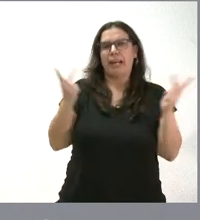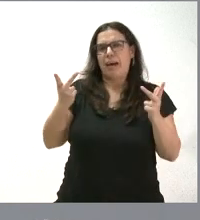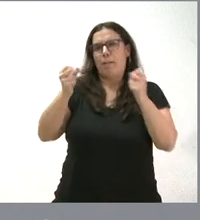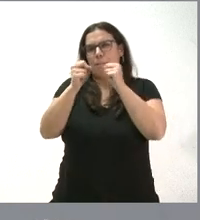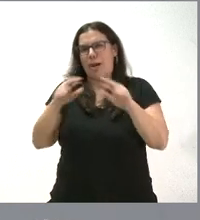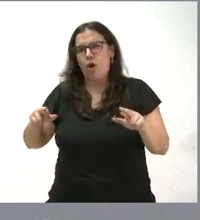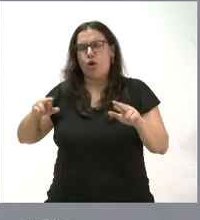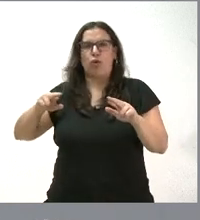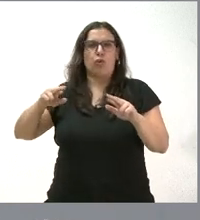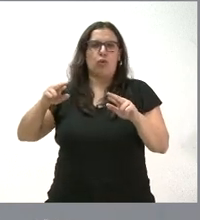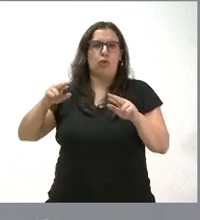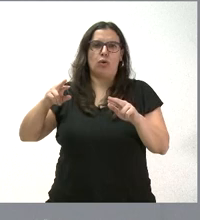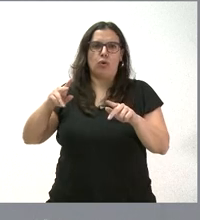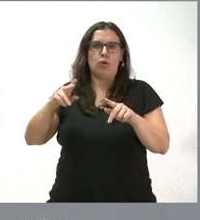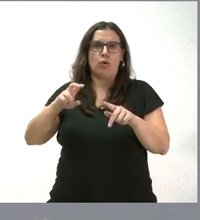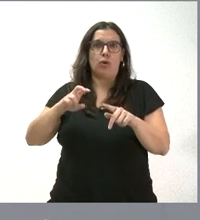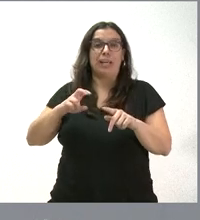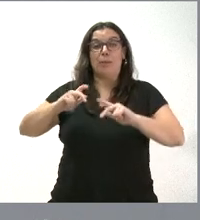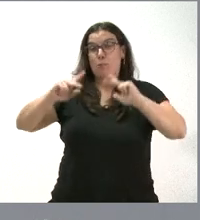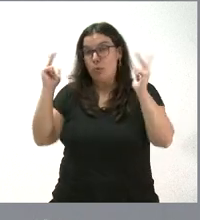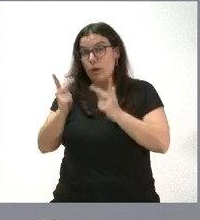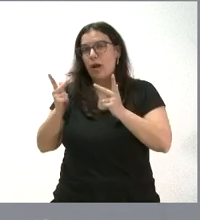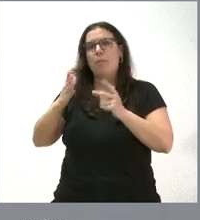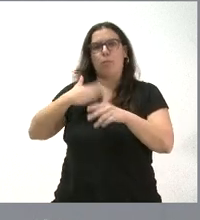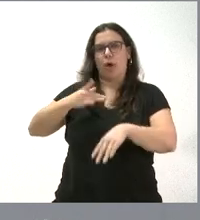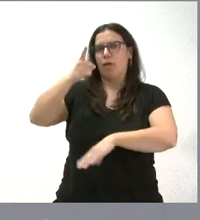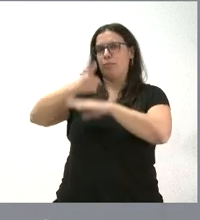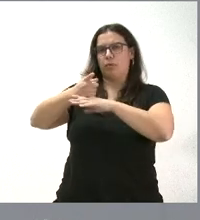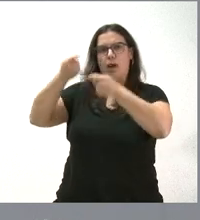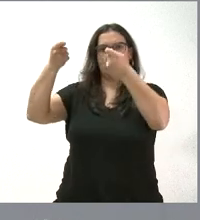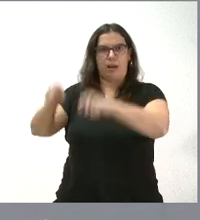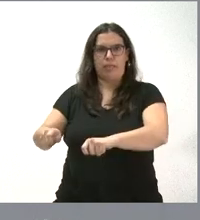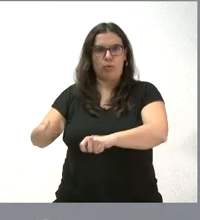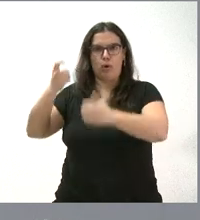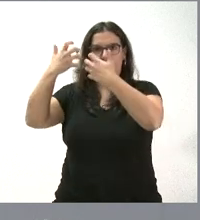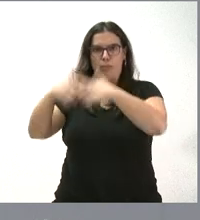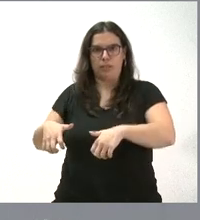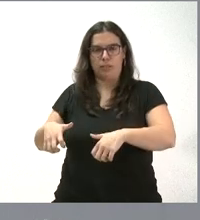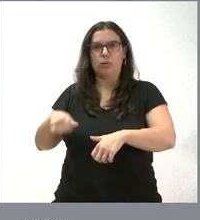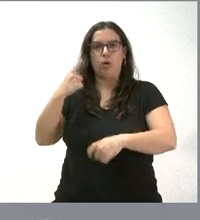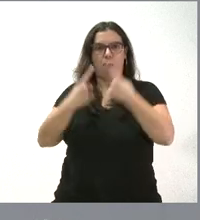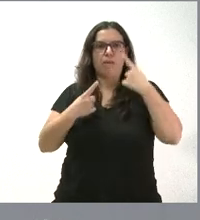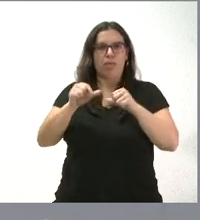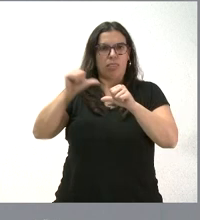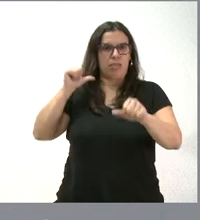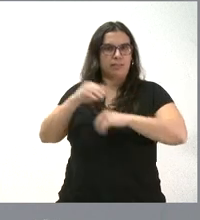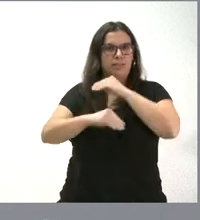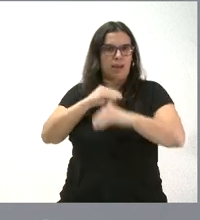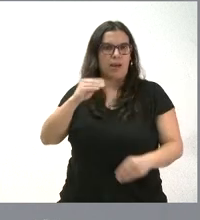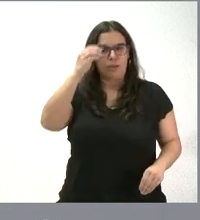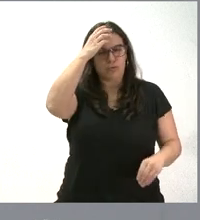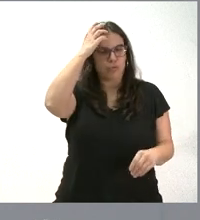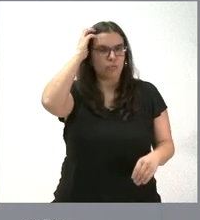y las muy graves, con toda seguridad, lleva aparejado, en su caso, el cierre del establecimiento, cosa que se ha producido en más de una ocasión en algún